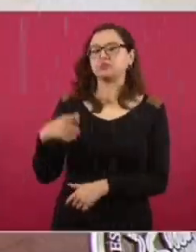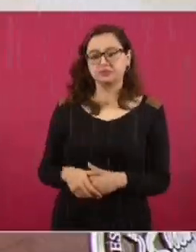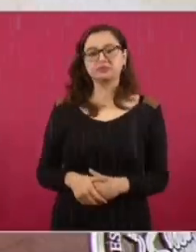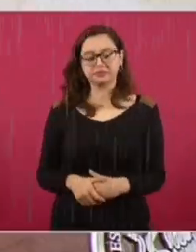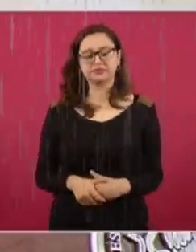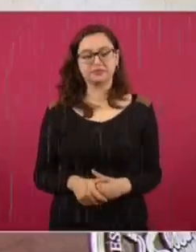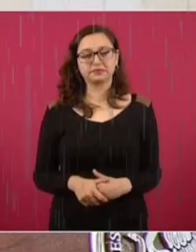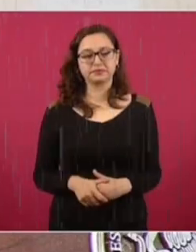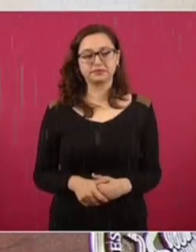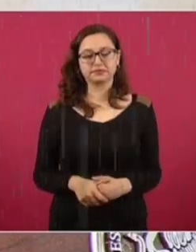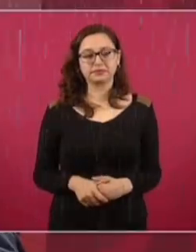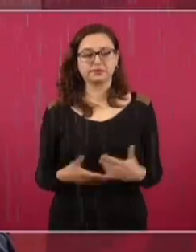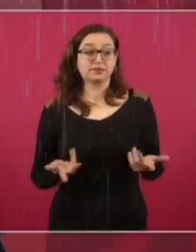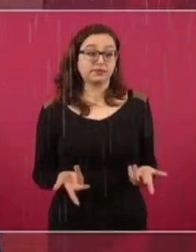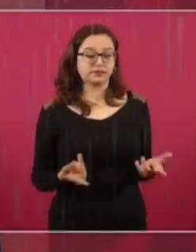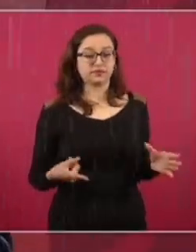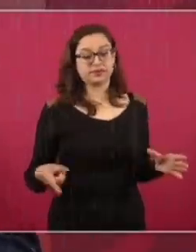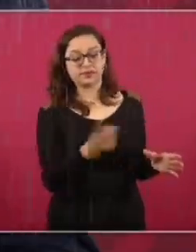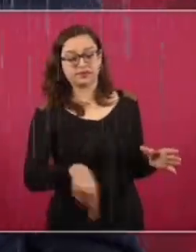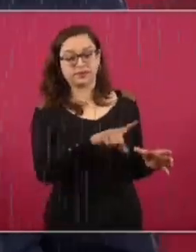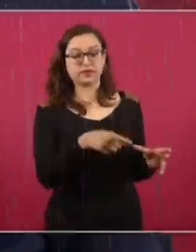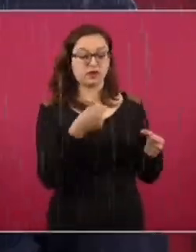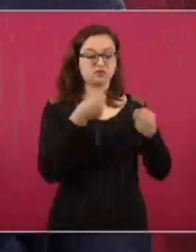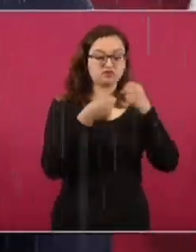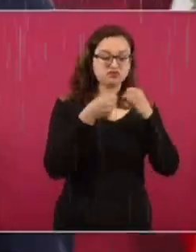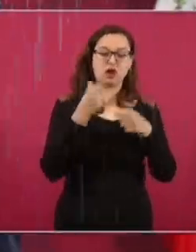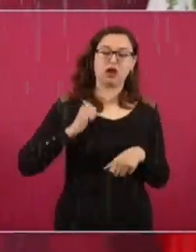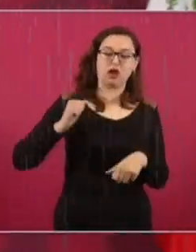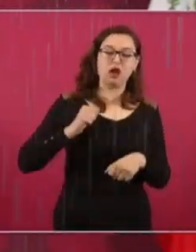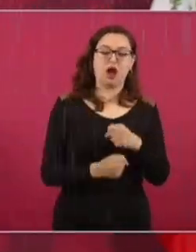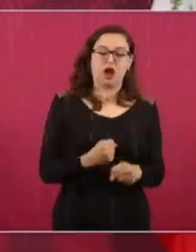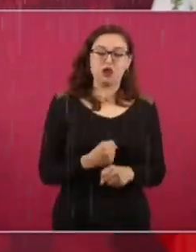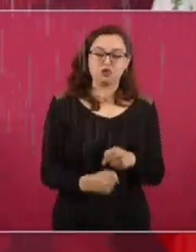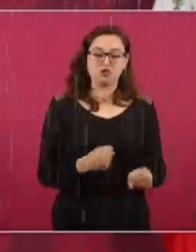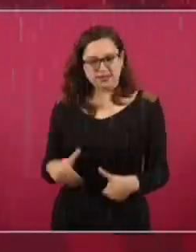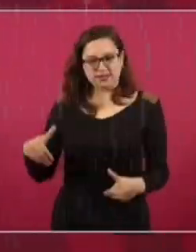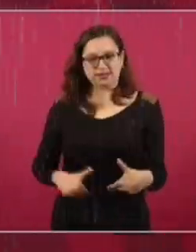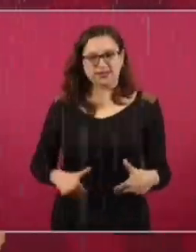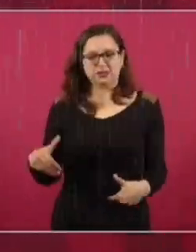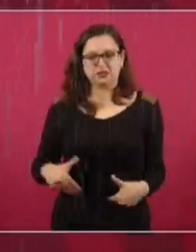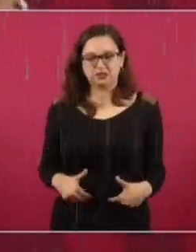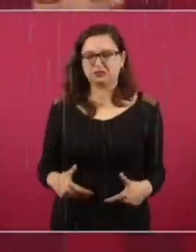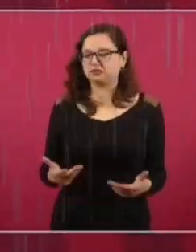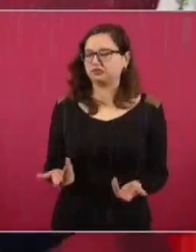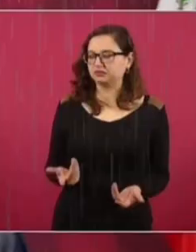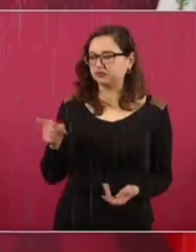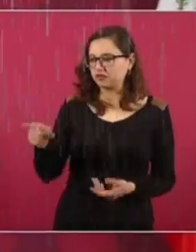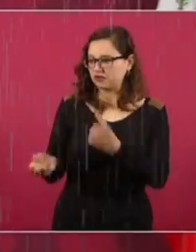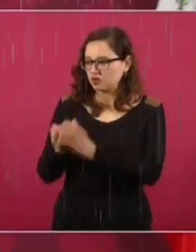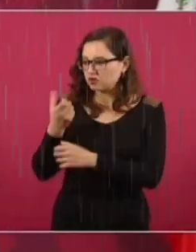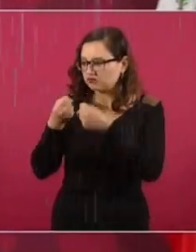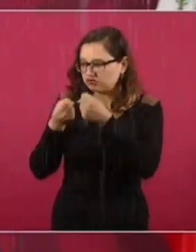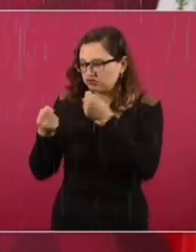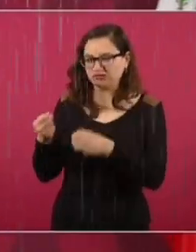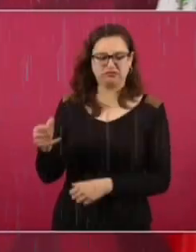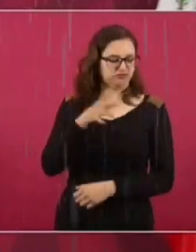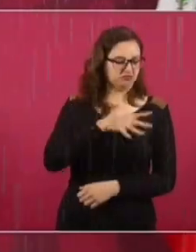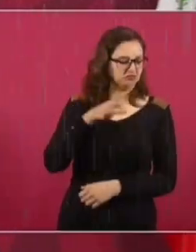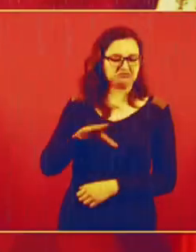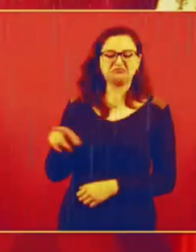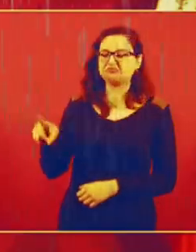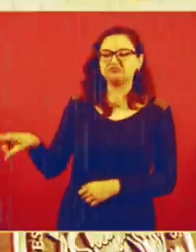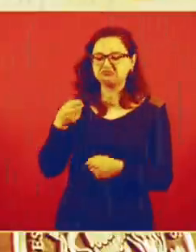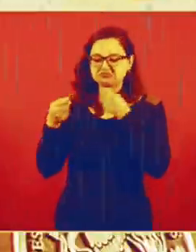periodistas de antes por el surgimiento de los nuevos. Y no los quieren